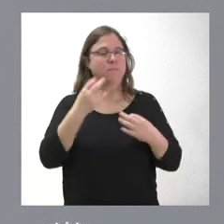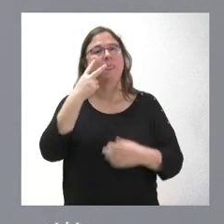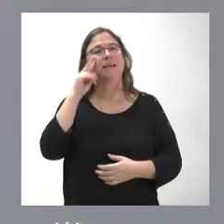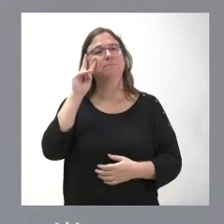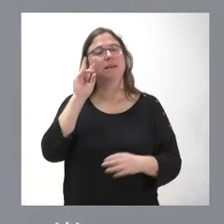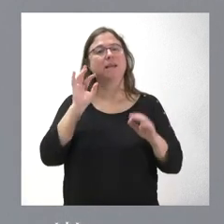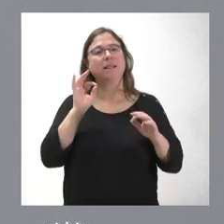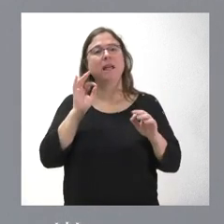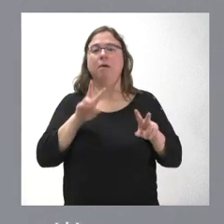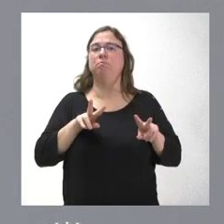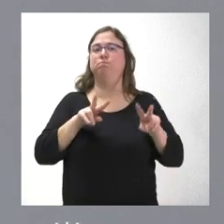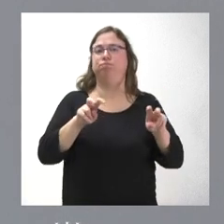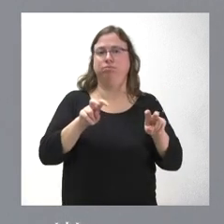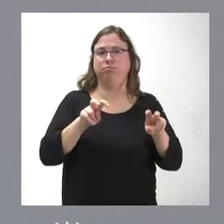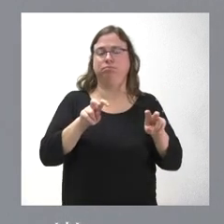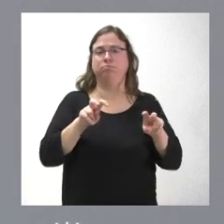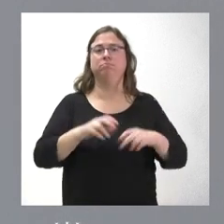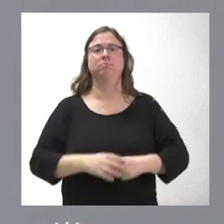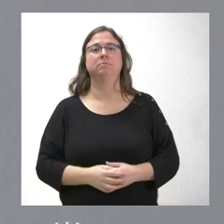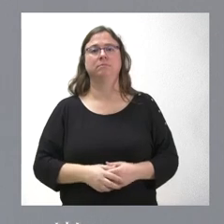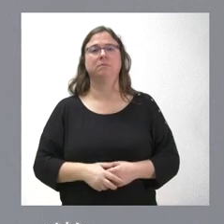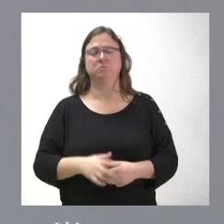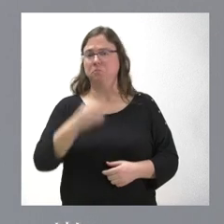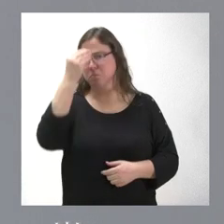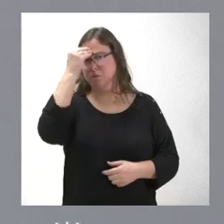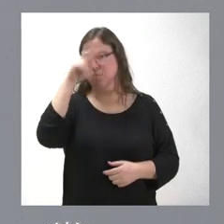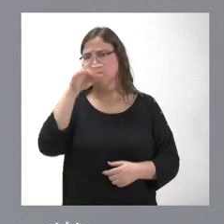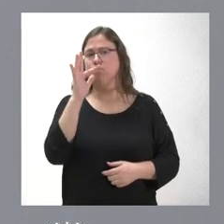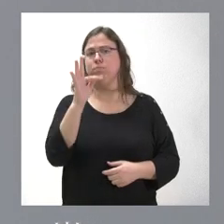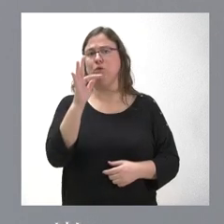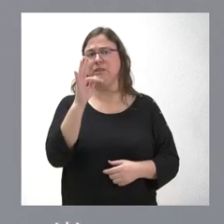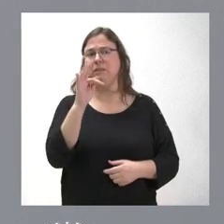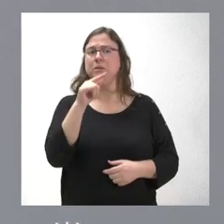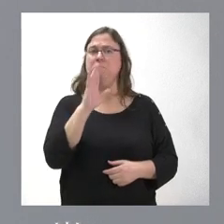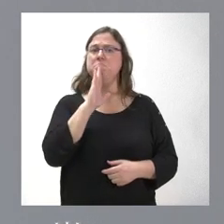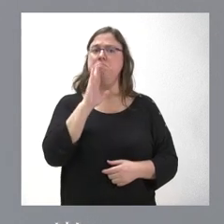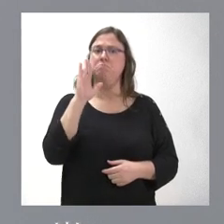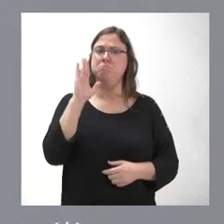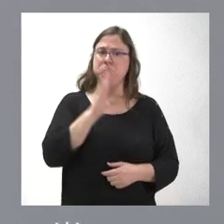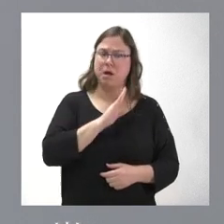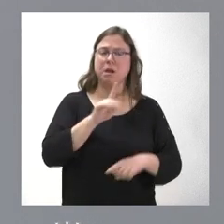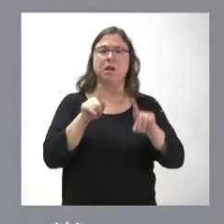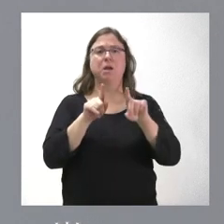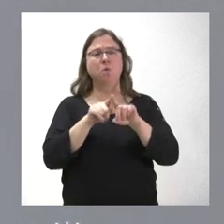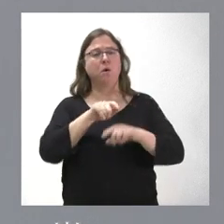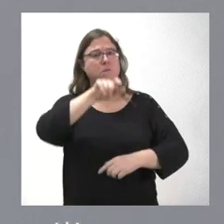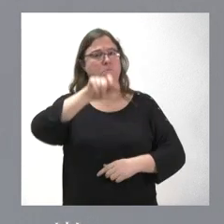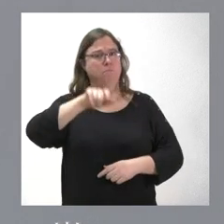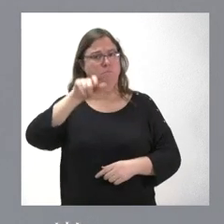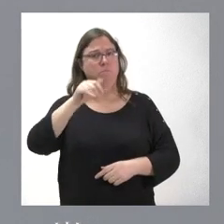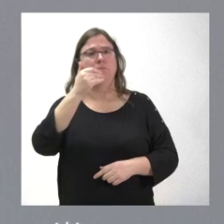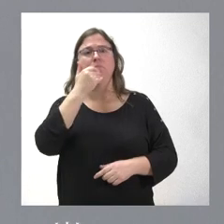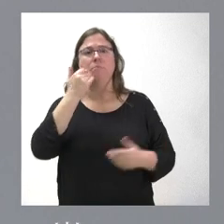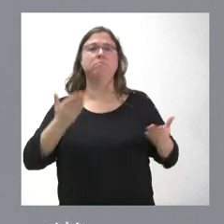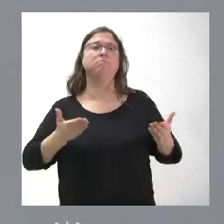inicial. Creo que es positivo que esta ha sido apreciada por el conjunto de los ciudadanos, que la demanda haya sido